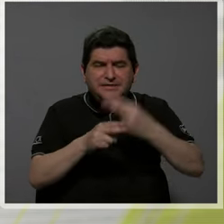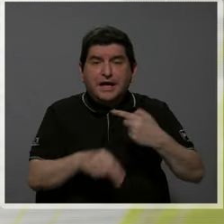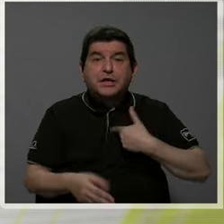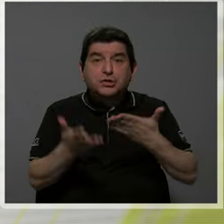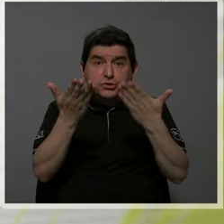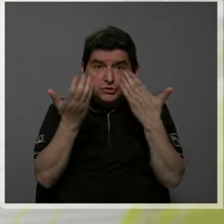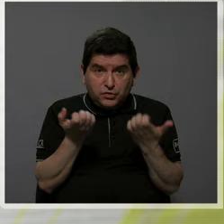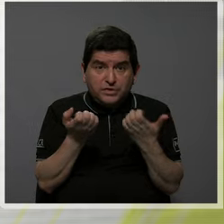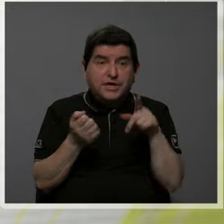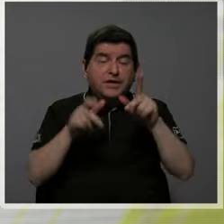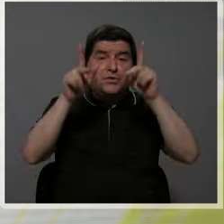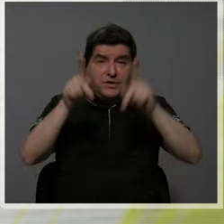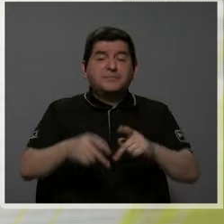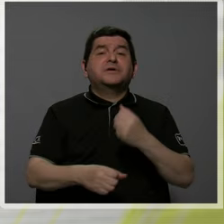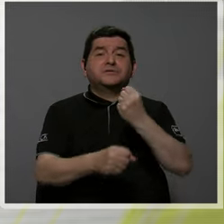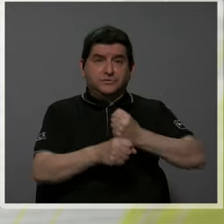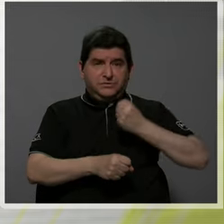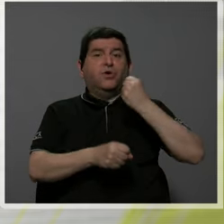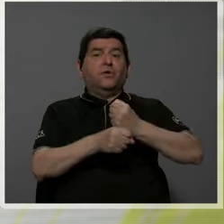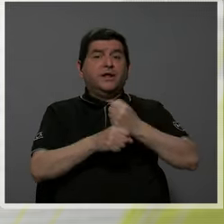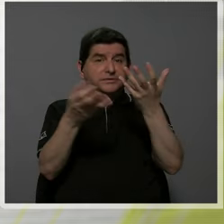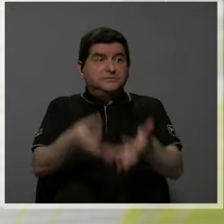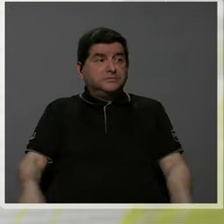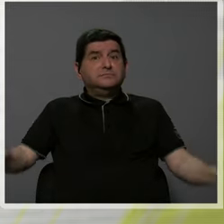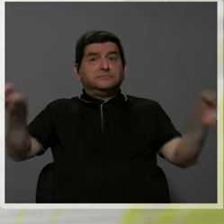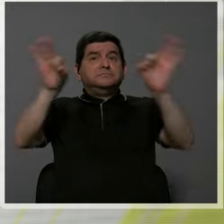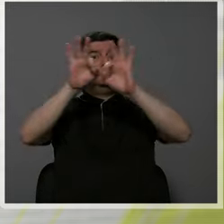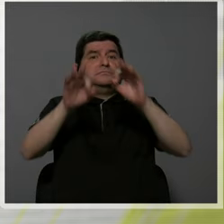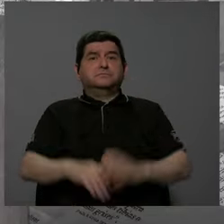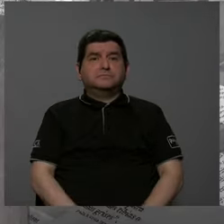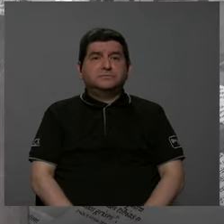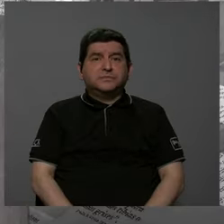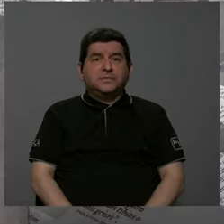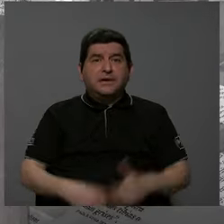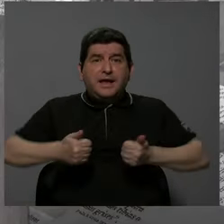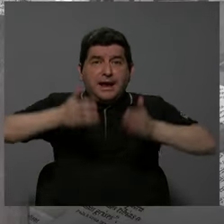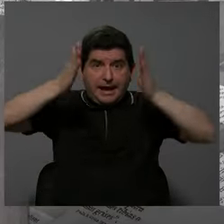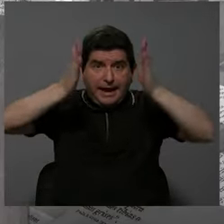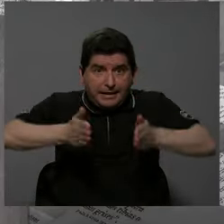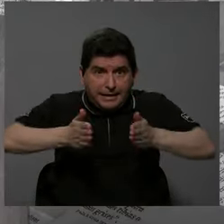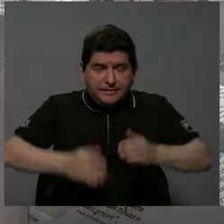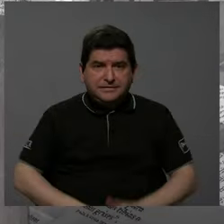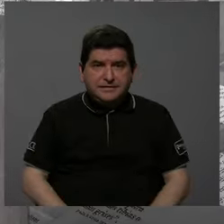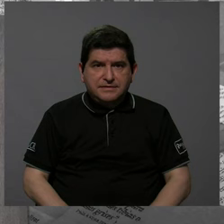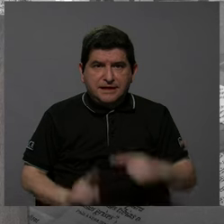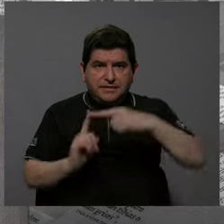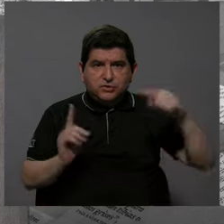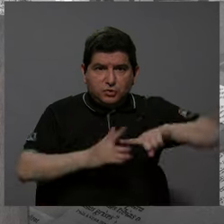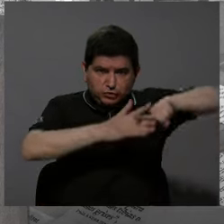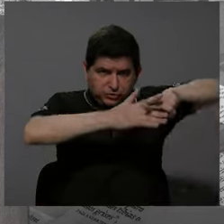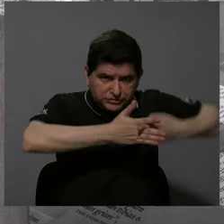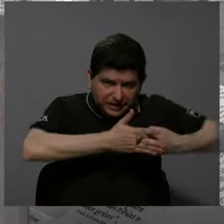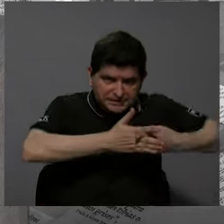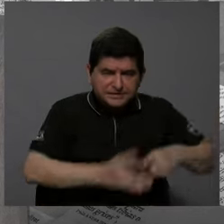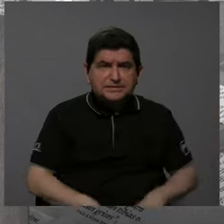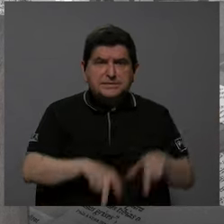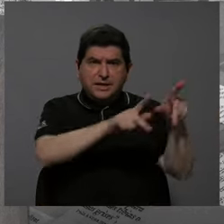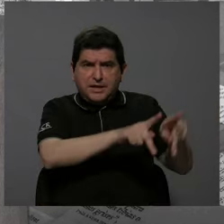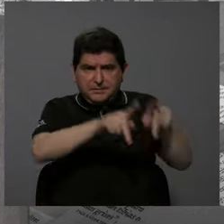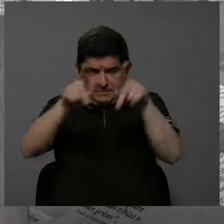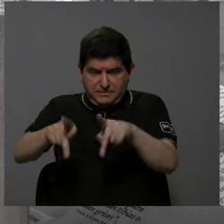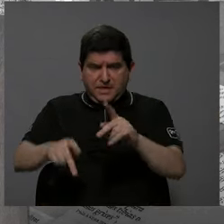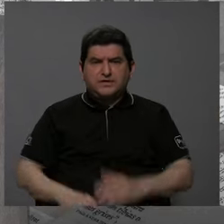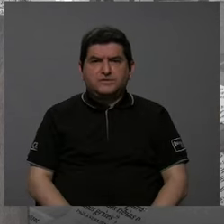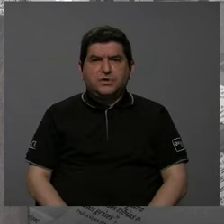yo quiero que lleguen a ocupar curules. Eso es muy importante, que las candidaturas, desde que son postuladas, sean